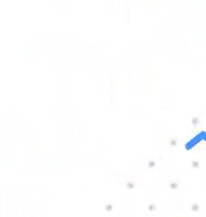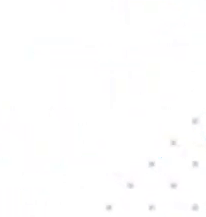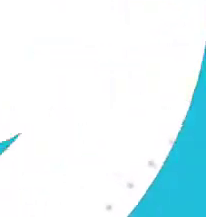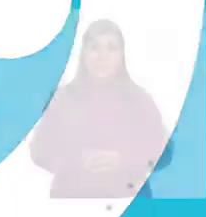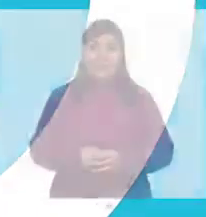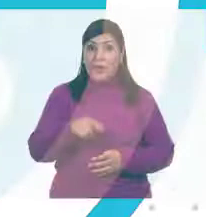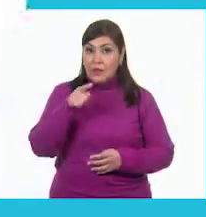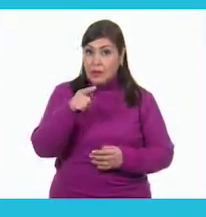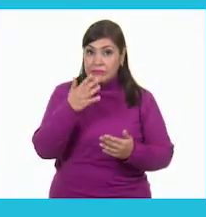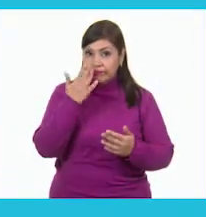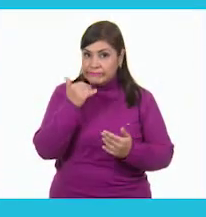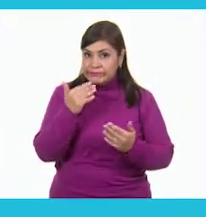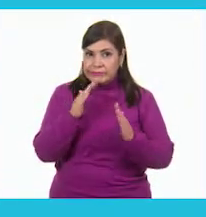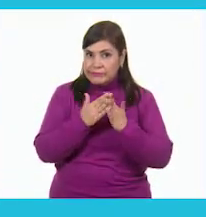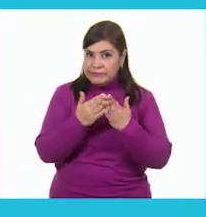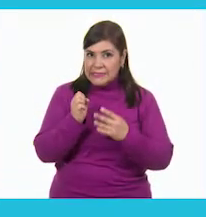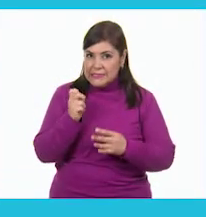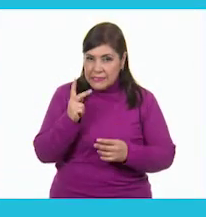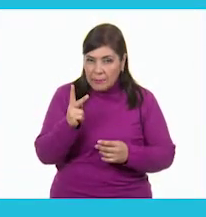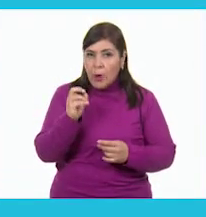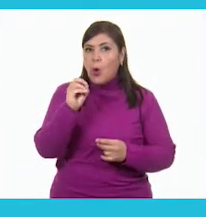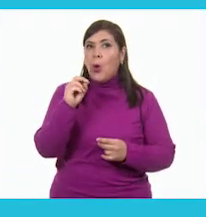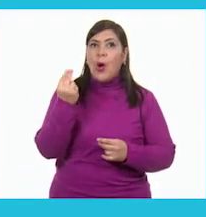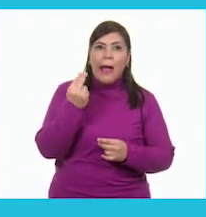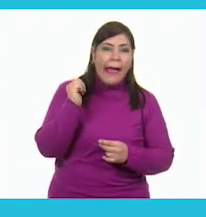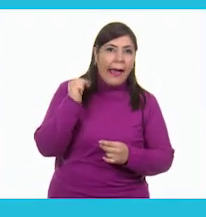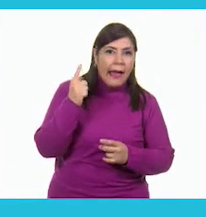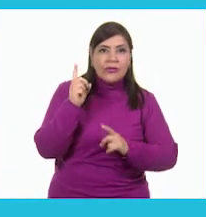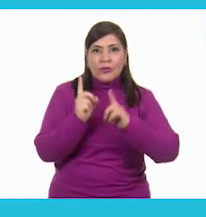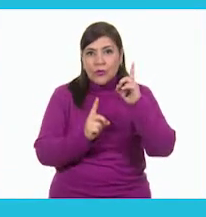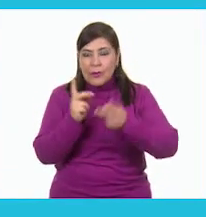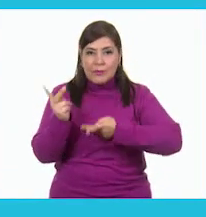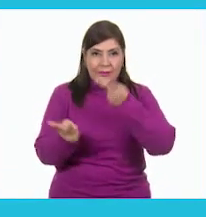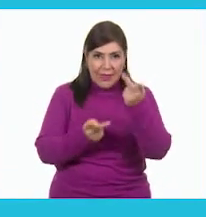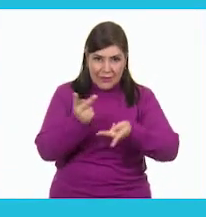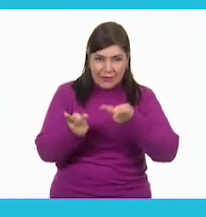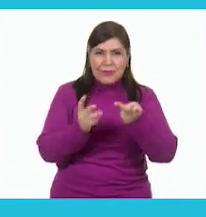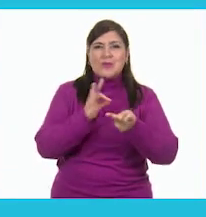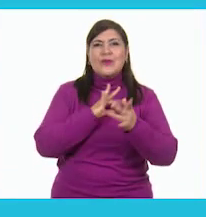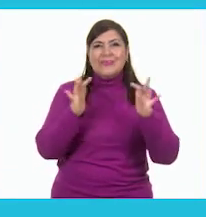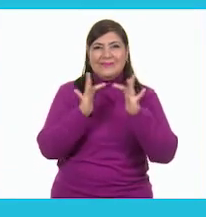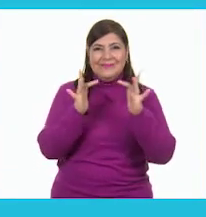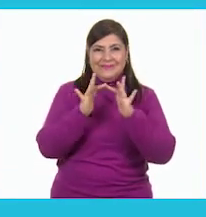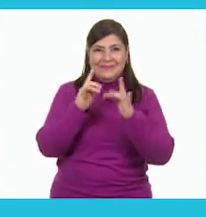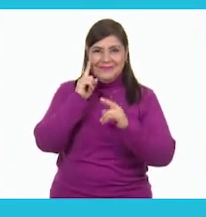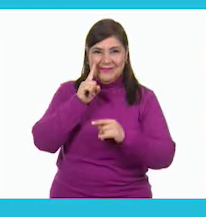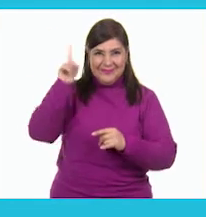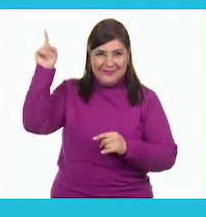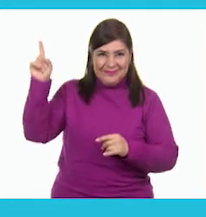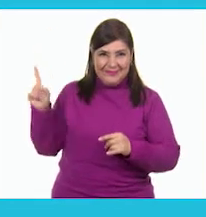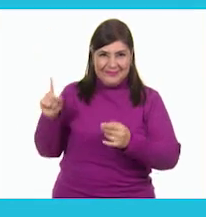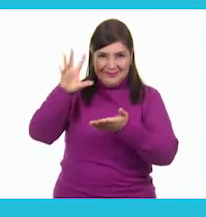Si no tienes el libro de texto. O necesitas ayuda para resolver tus dudas. Contáctanos.